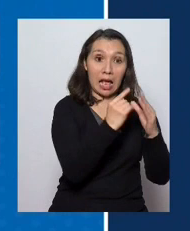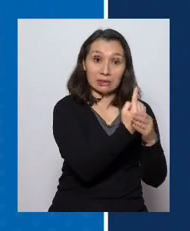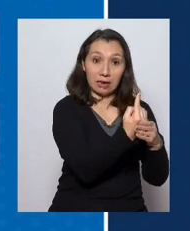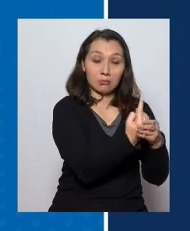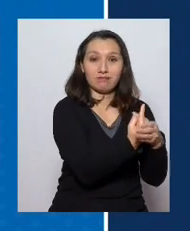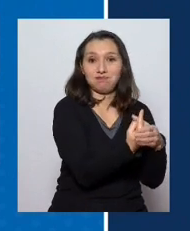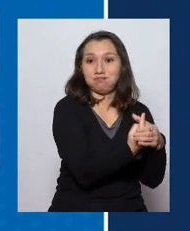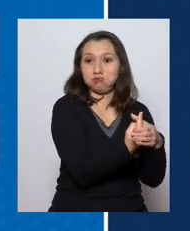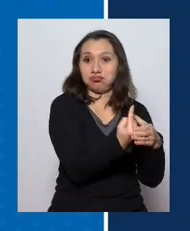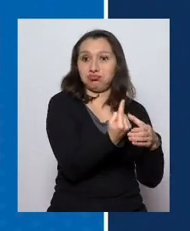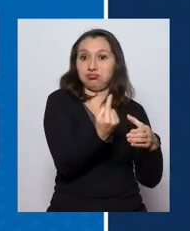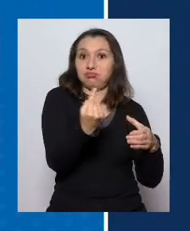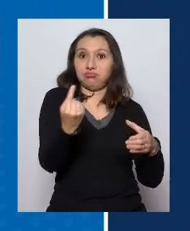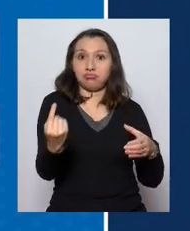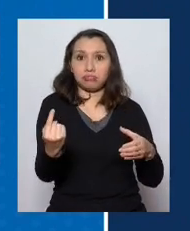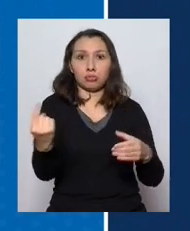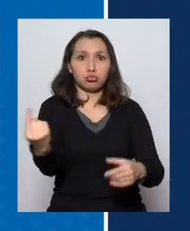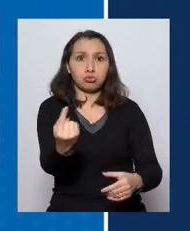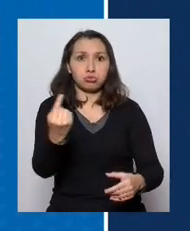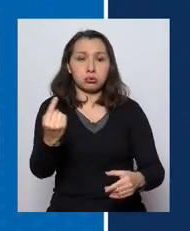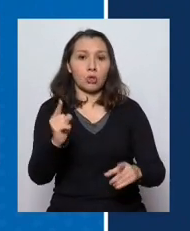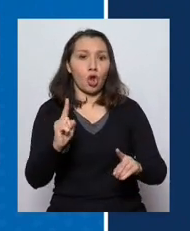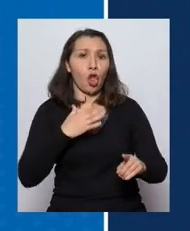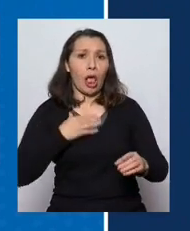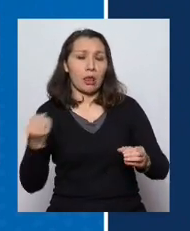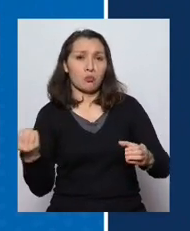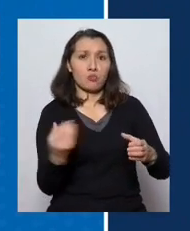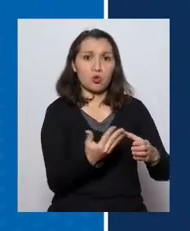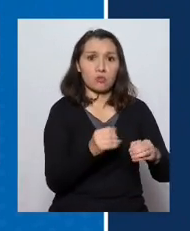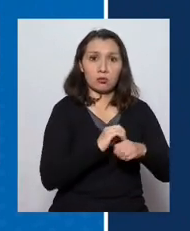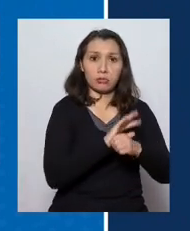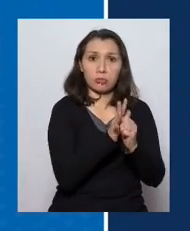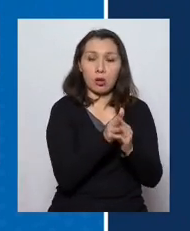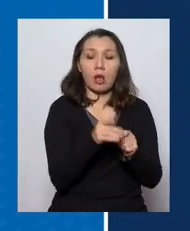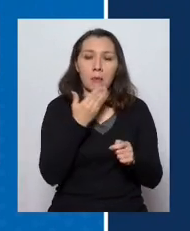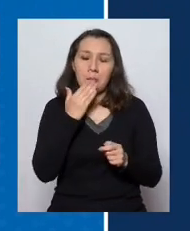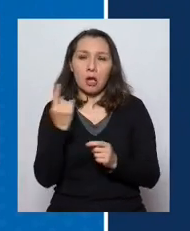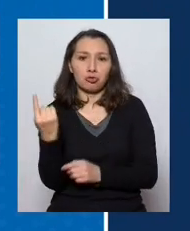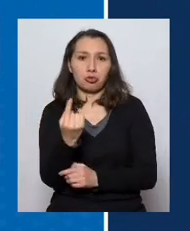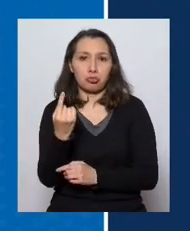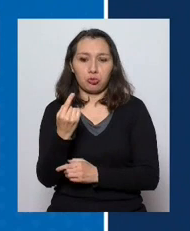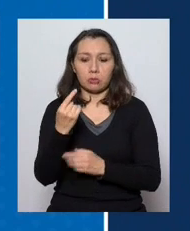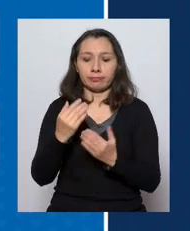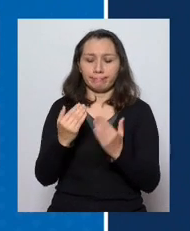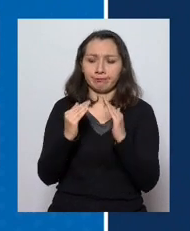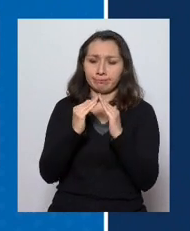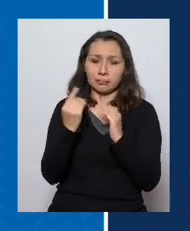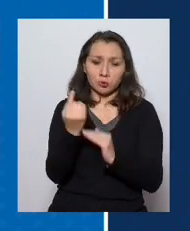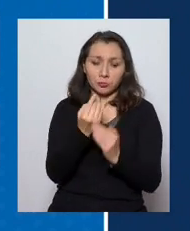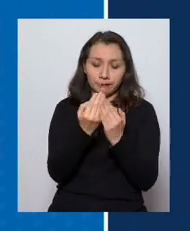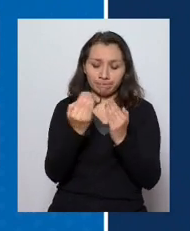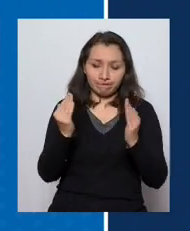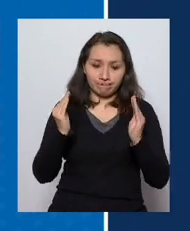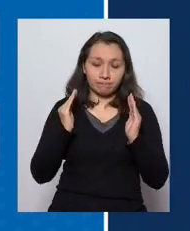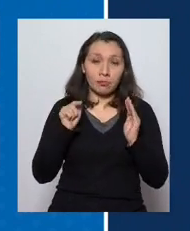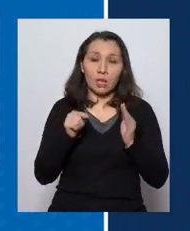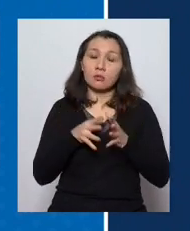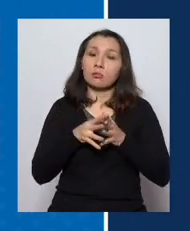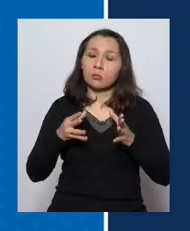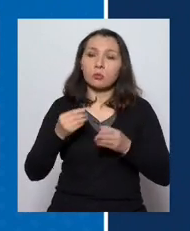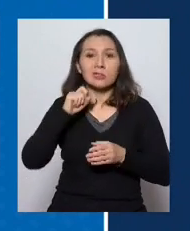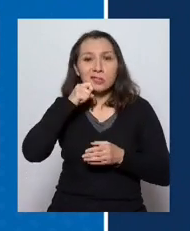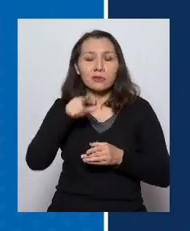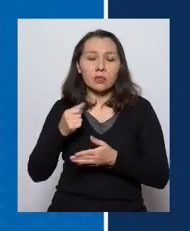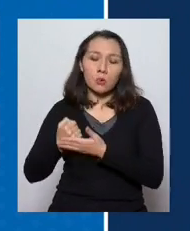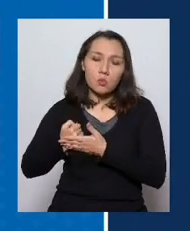su hogar con el único objetivo de no contagiarlos a ellos mismos se está aislando él y eso es un gran gesto de